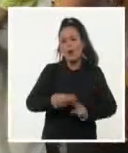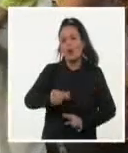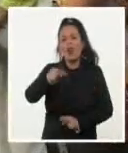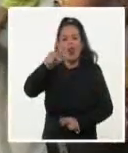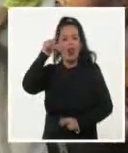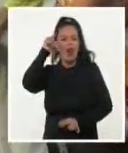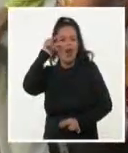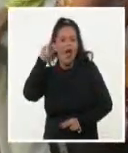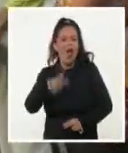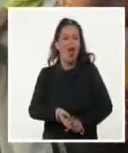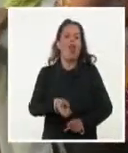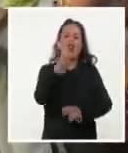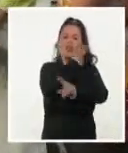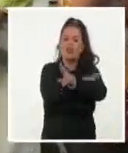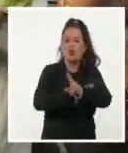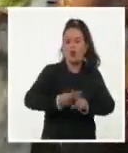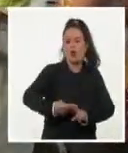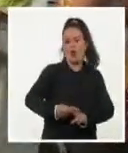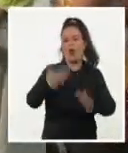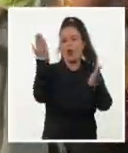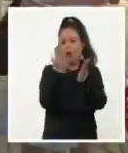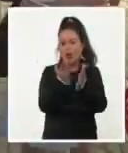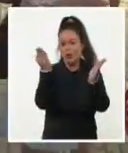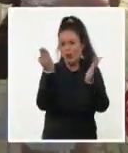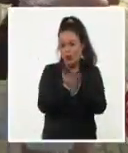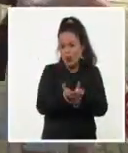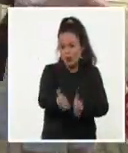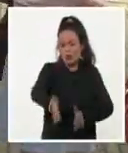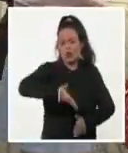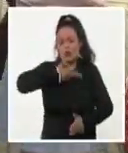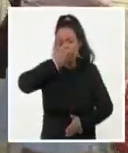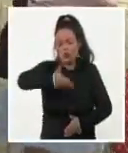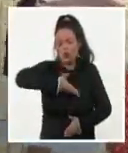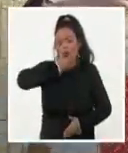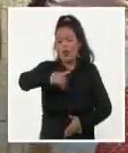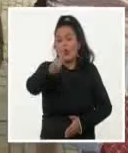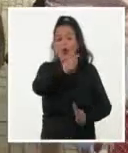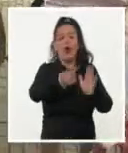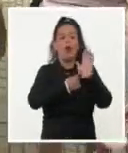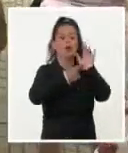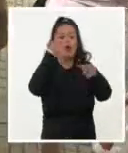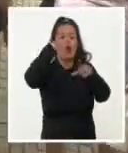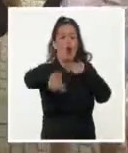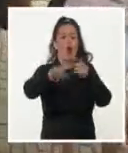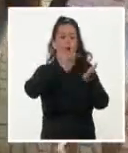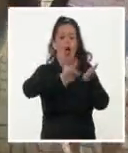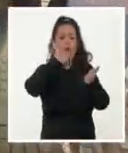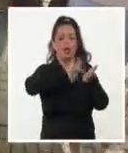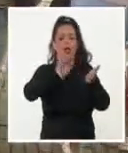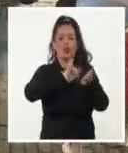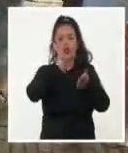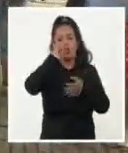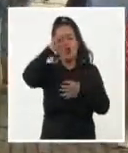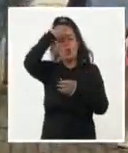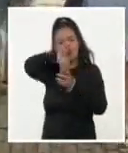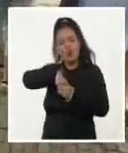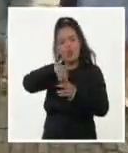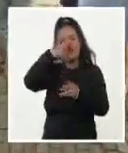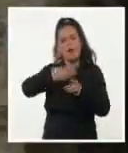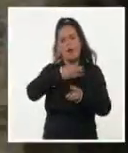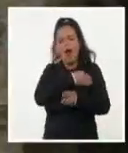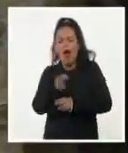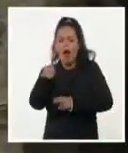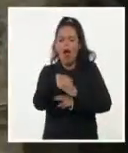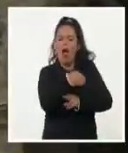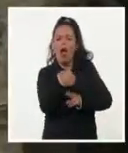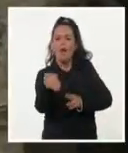historiador. También la Agencia de Viajes San Cristóbal presentó la aplicación informática inclusiva Camino Leal, una iniciativa para que